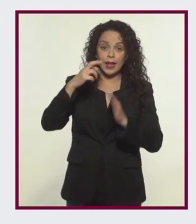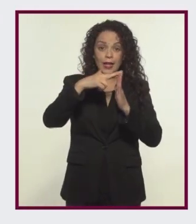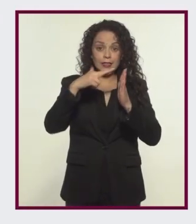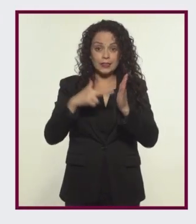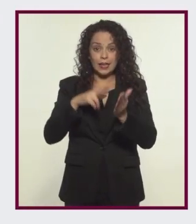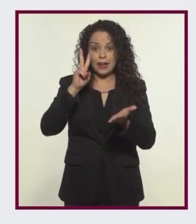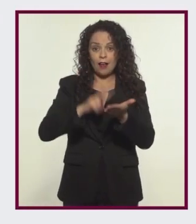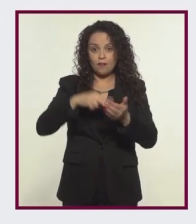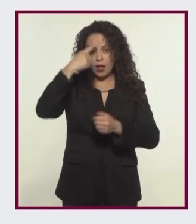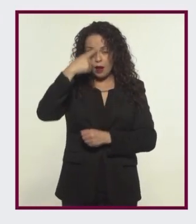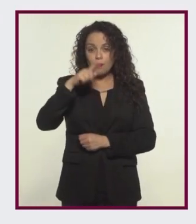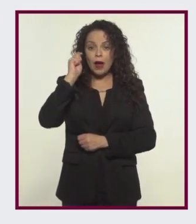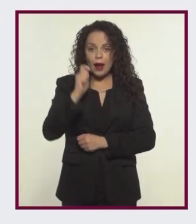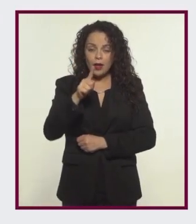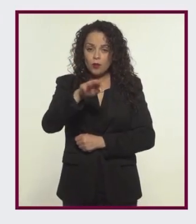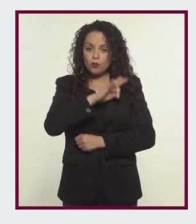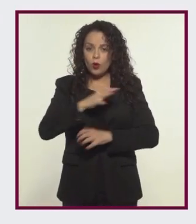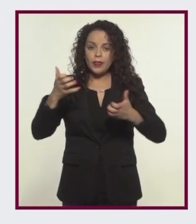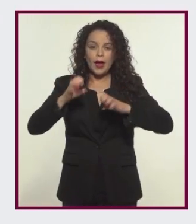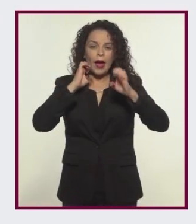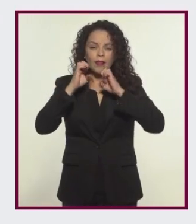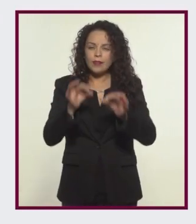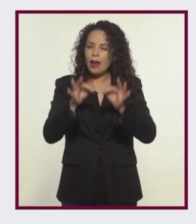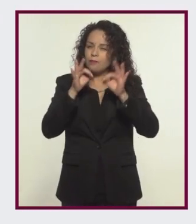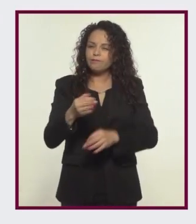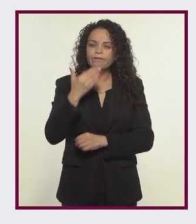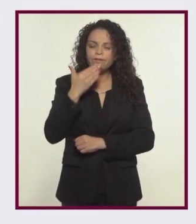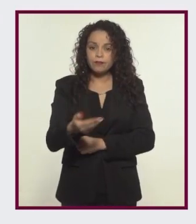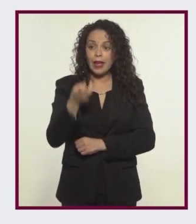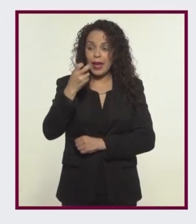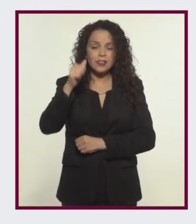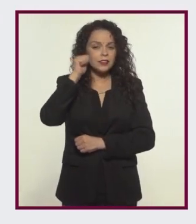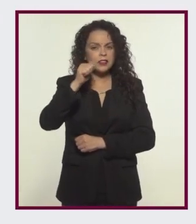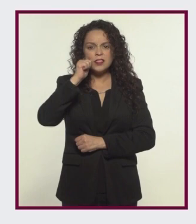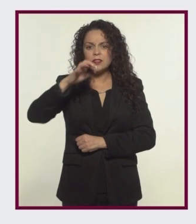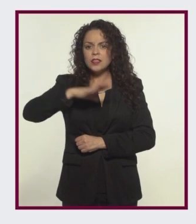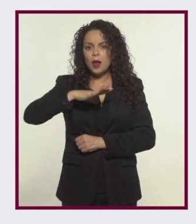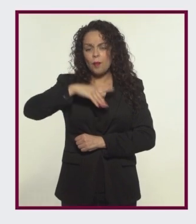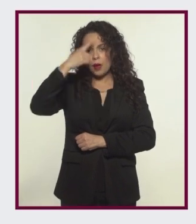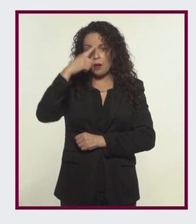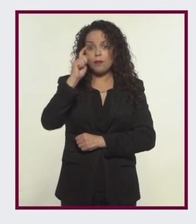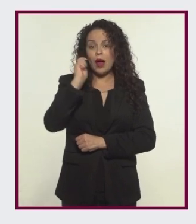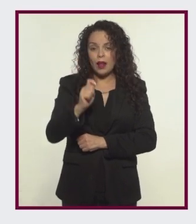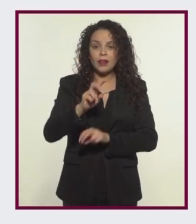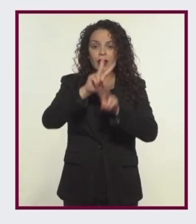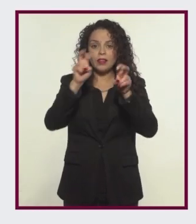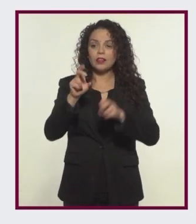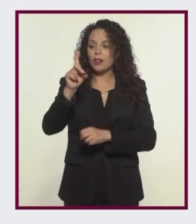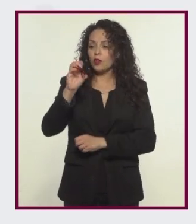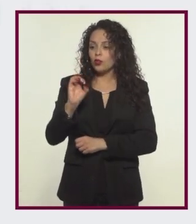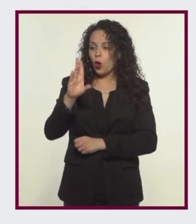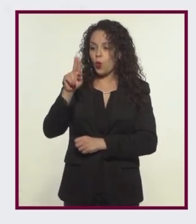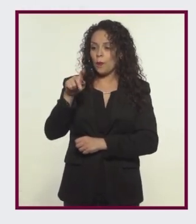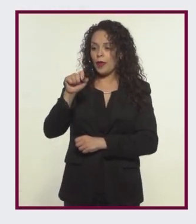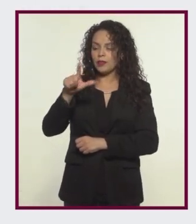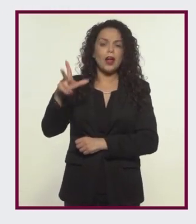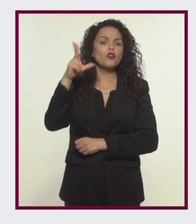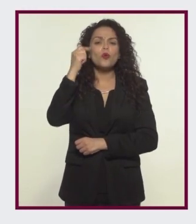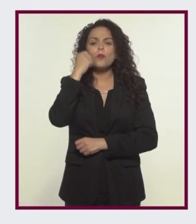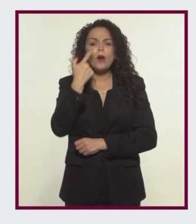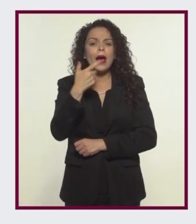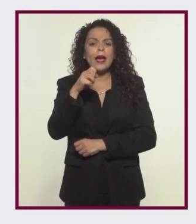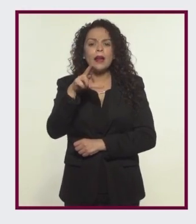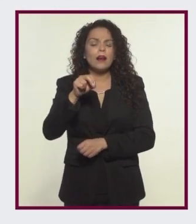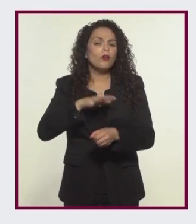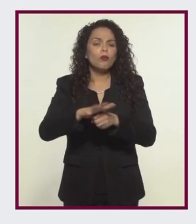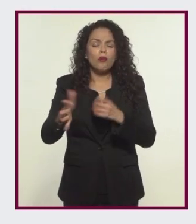dejar unas reglas de oro para una buena entrevista que es uno de los elementos que siempre va a estar presente en el documental No